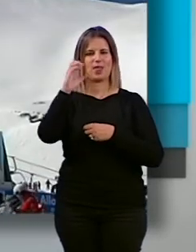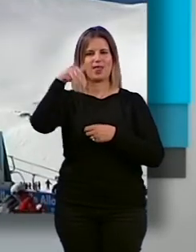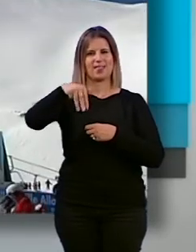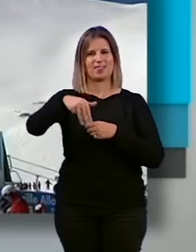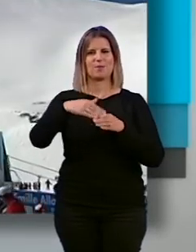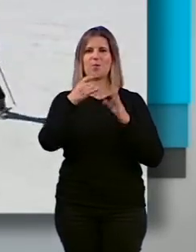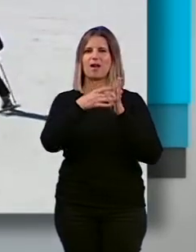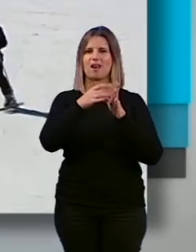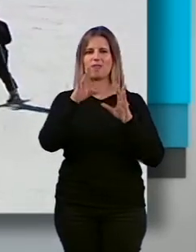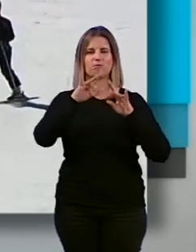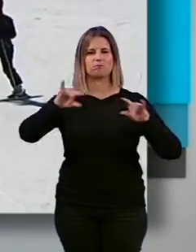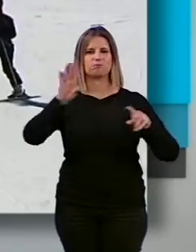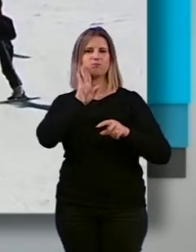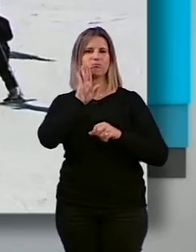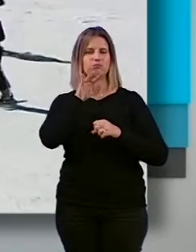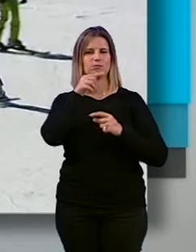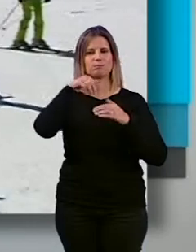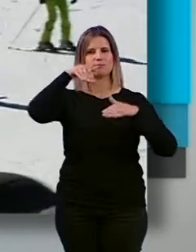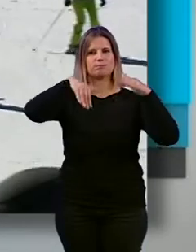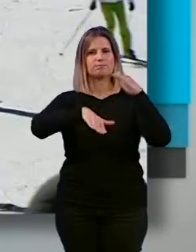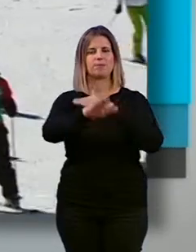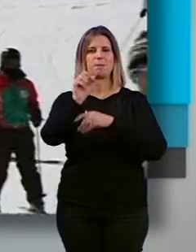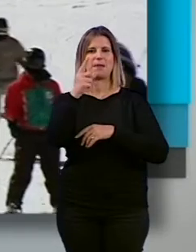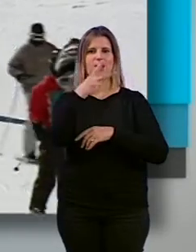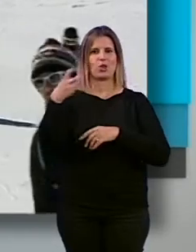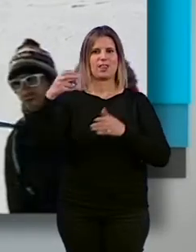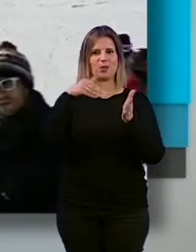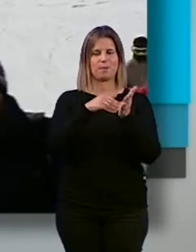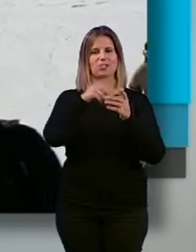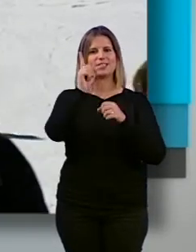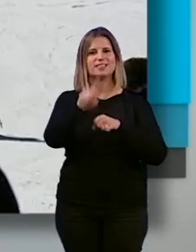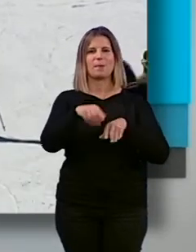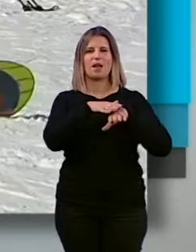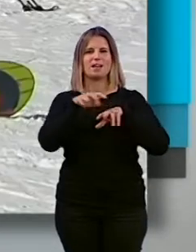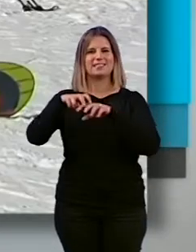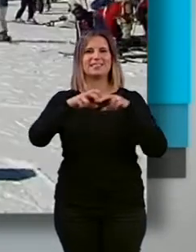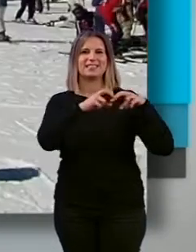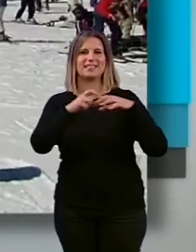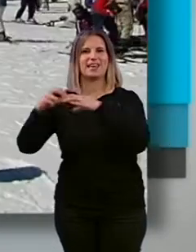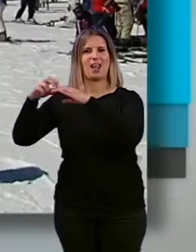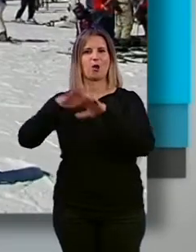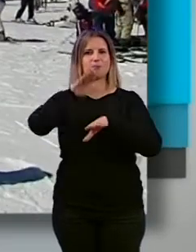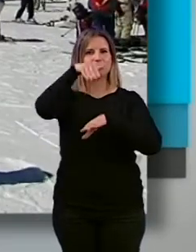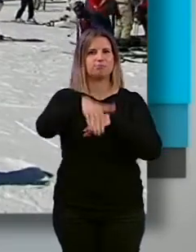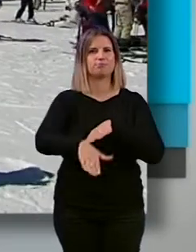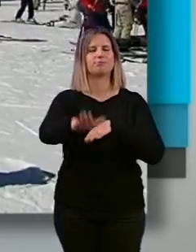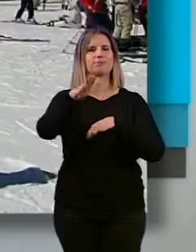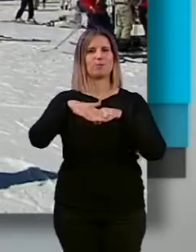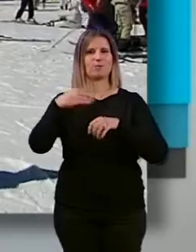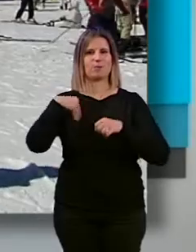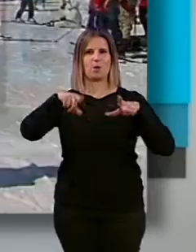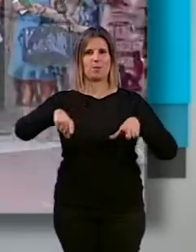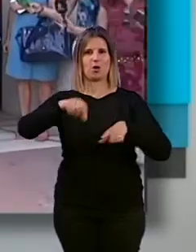polvo y un desnivel de 1.200 metros, así como actividades de trineo ruso y tuvo ganas entre otras en el complejo Mirlo Blanco.